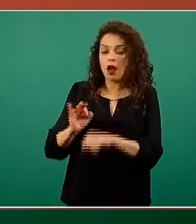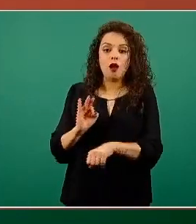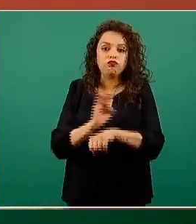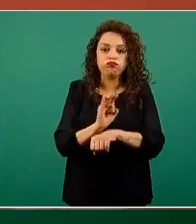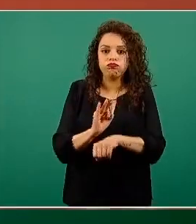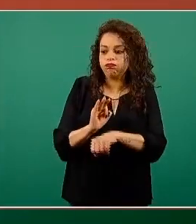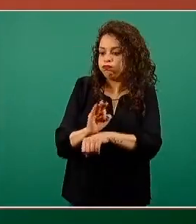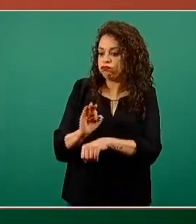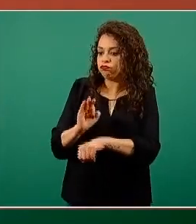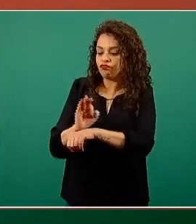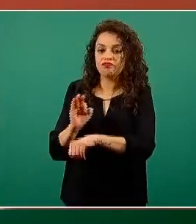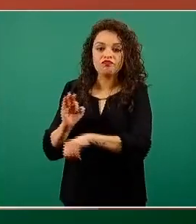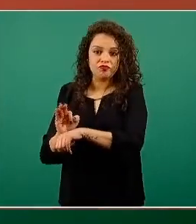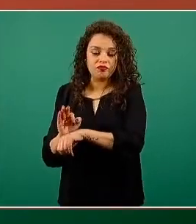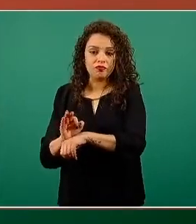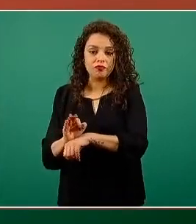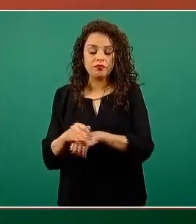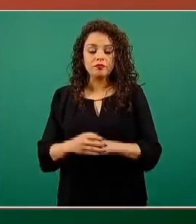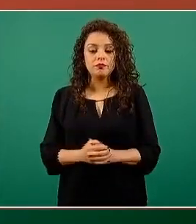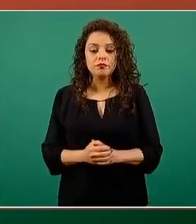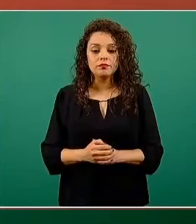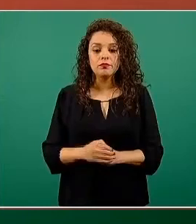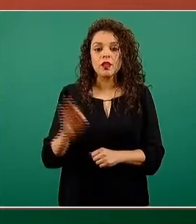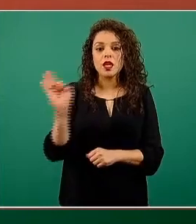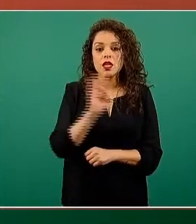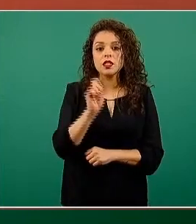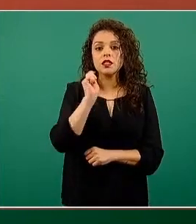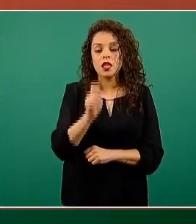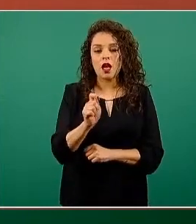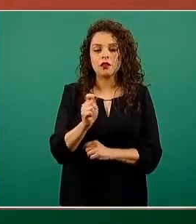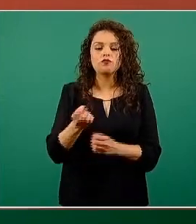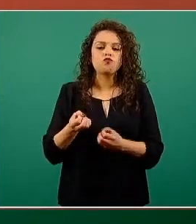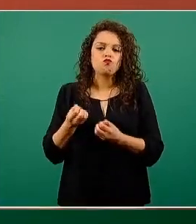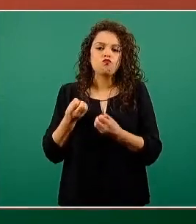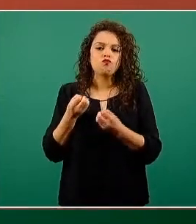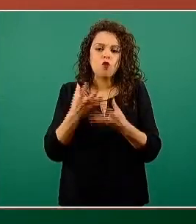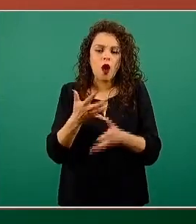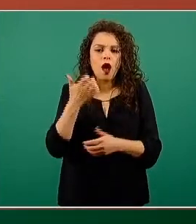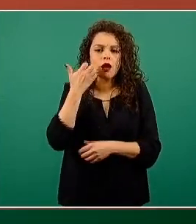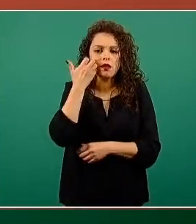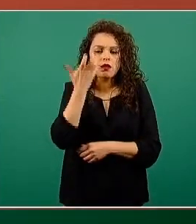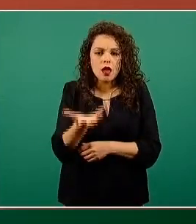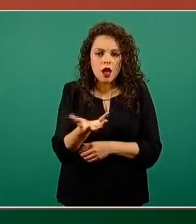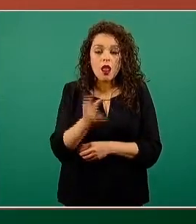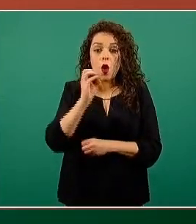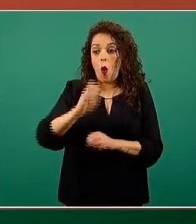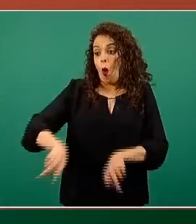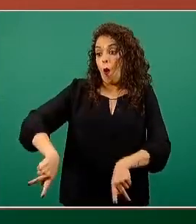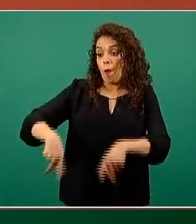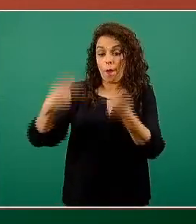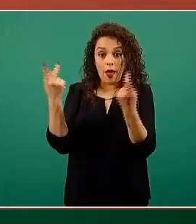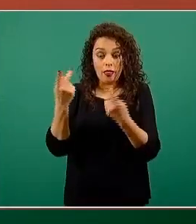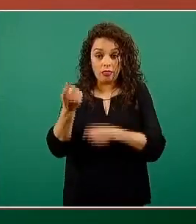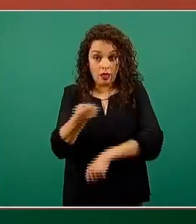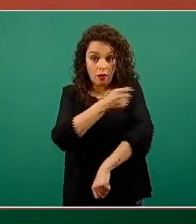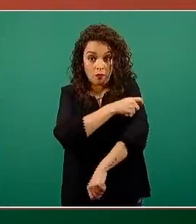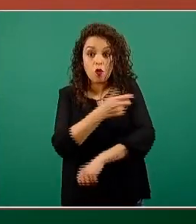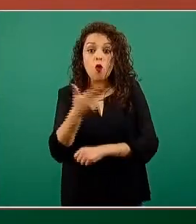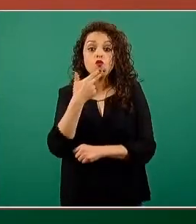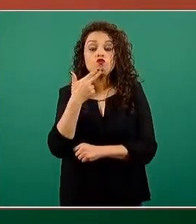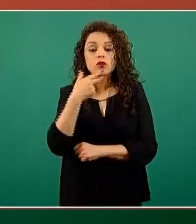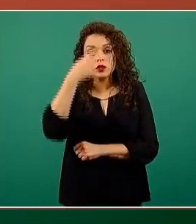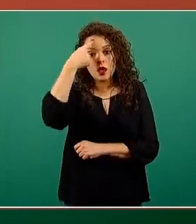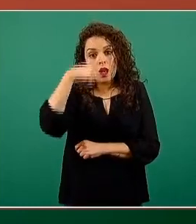pudieran, ya sea por una donación filantrópica o por venta, utilizar este producto para